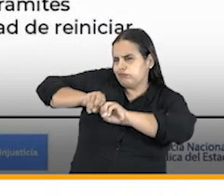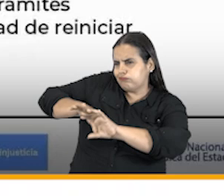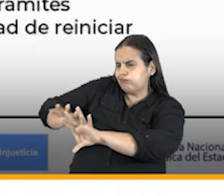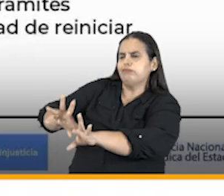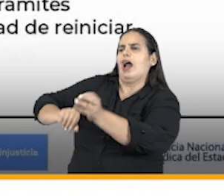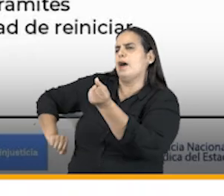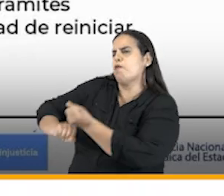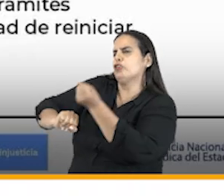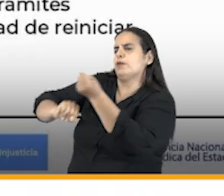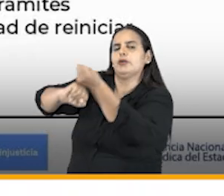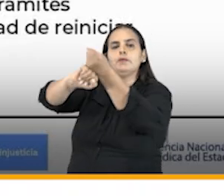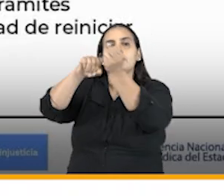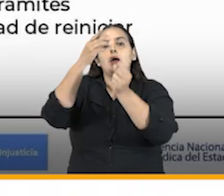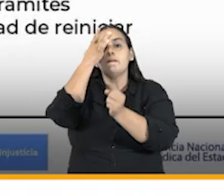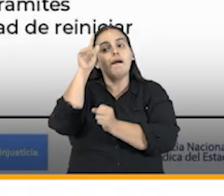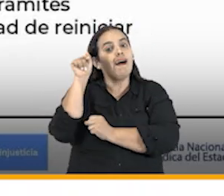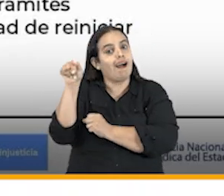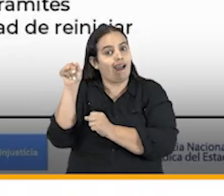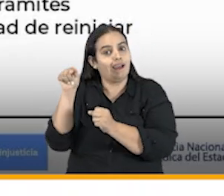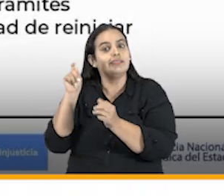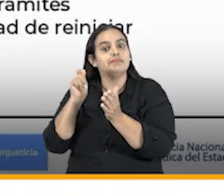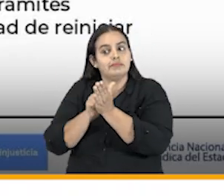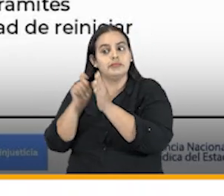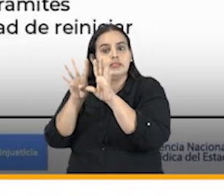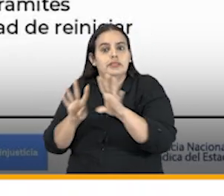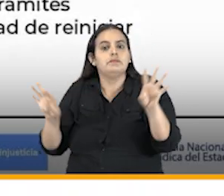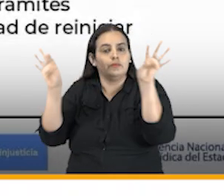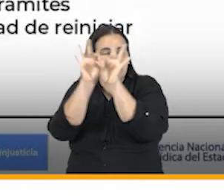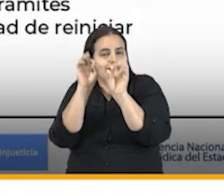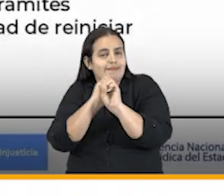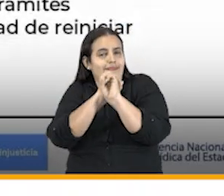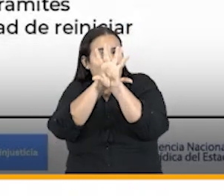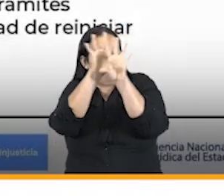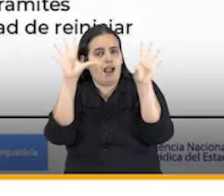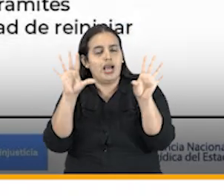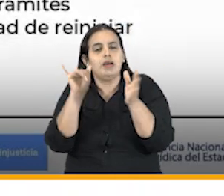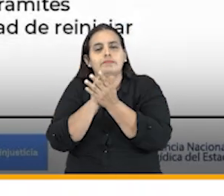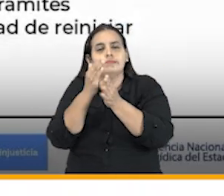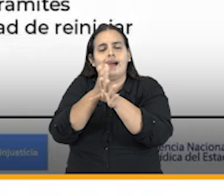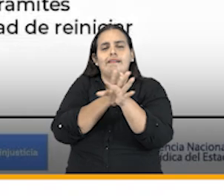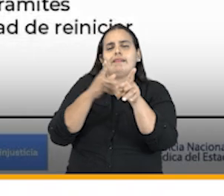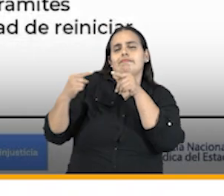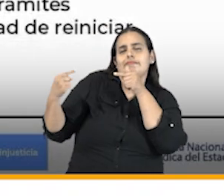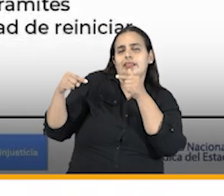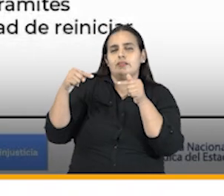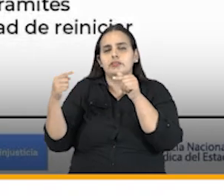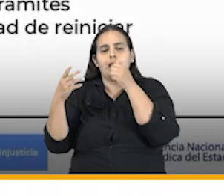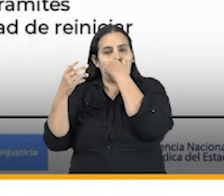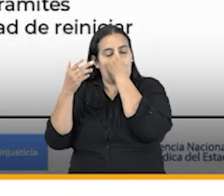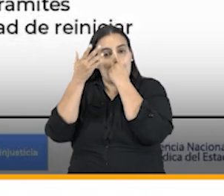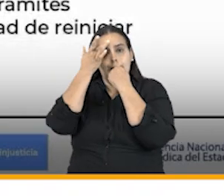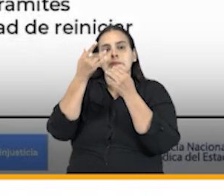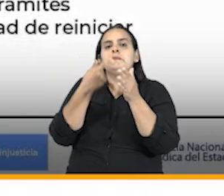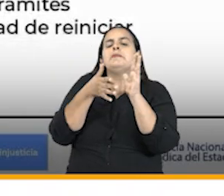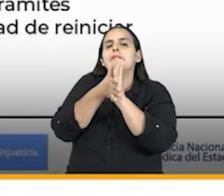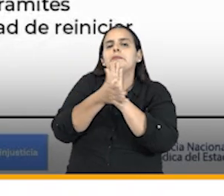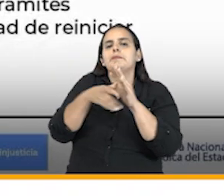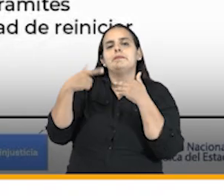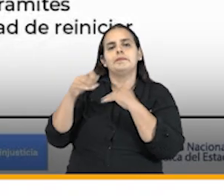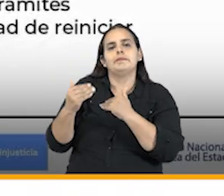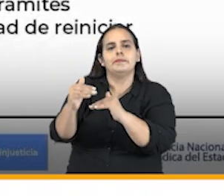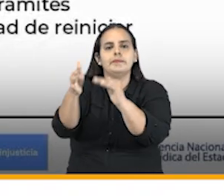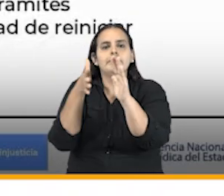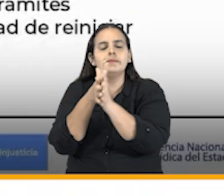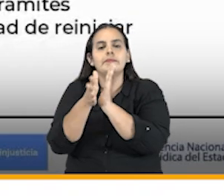para defenderla porque se trata de una sentencia muy importante que aclara una vieja discusión que existe en torno a la causidad de la acción en los